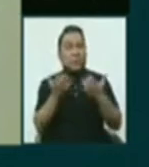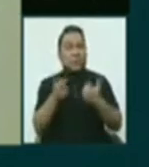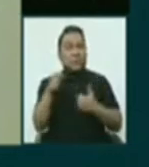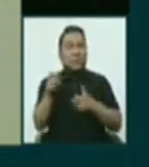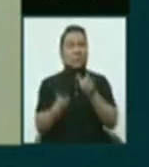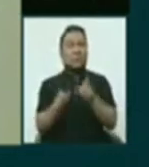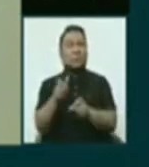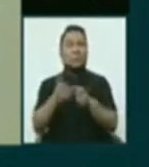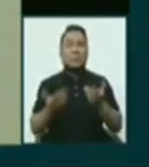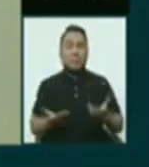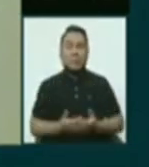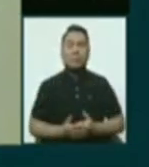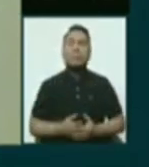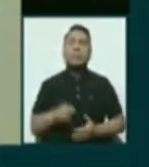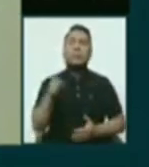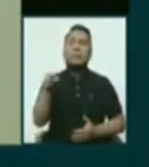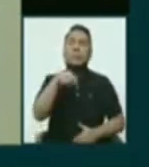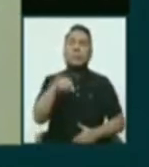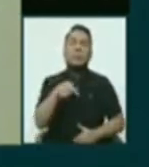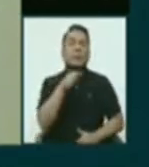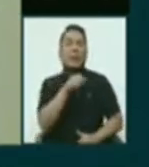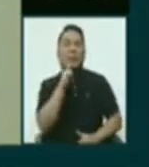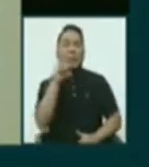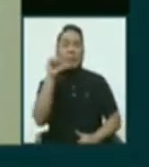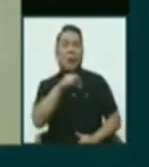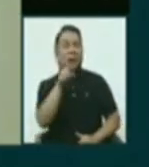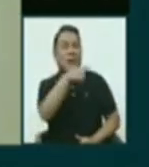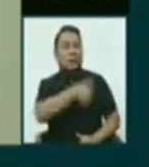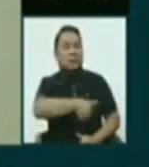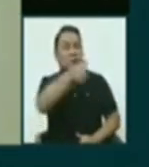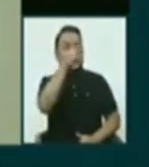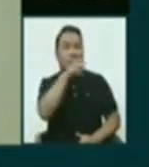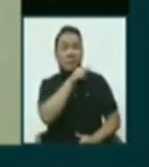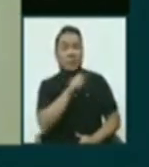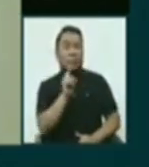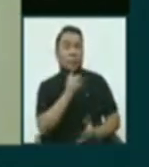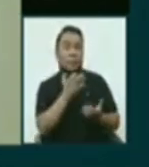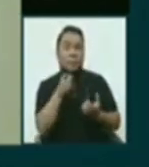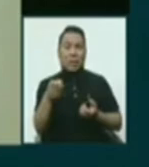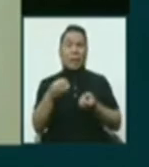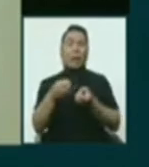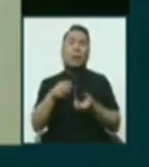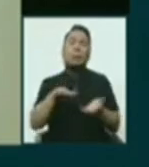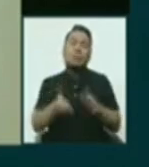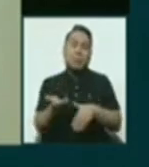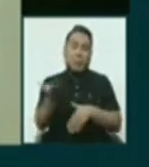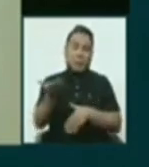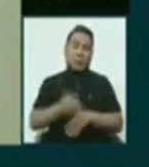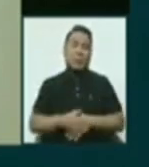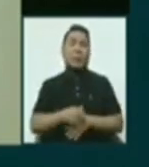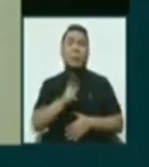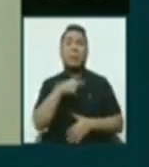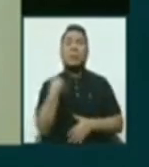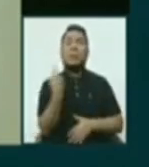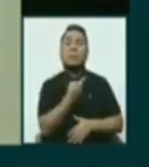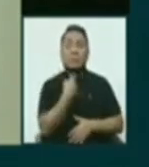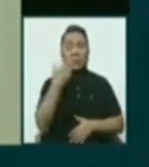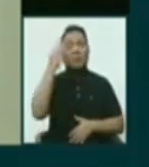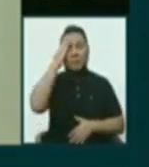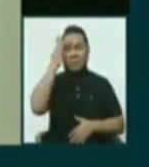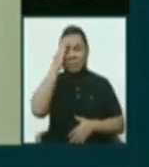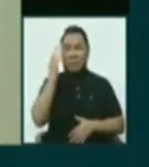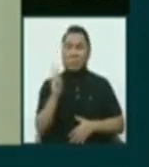ciudadanos, por la ineficiencia de nuestras autoridades, pierdan la vida. Y nosotros somos conscientes,